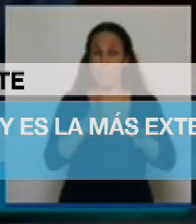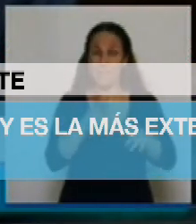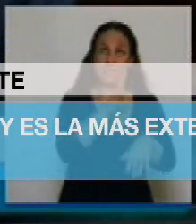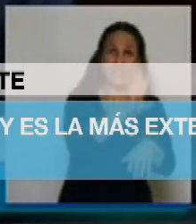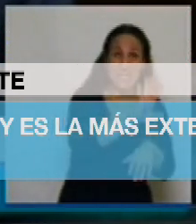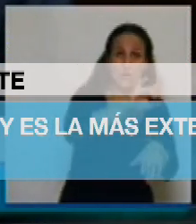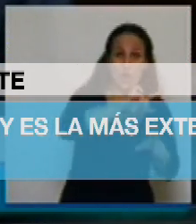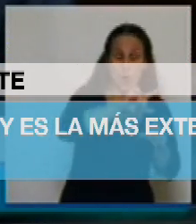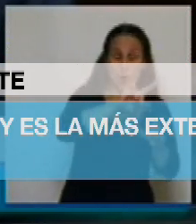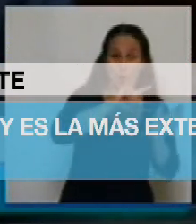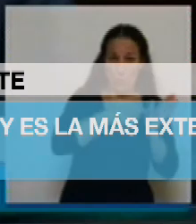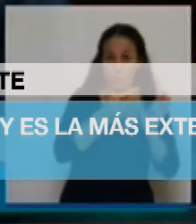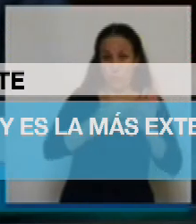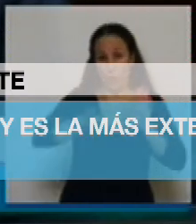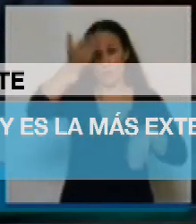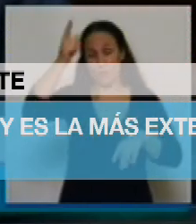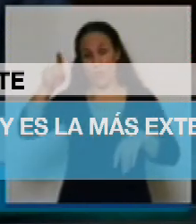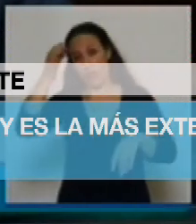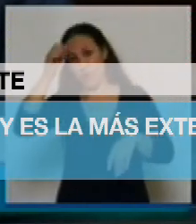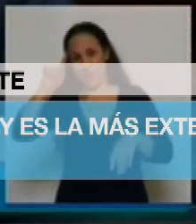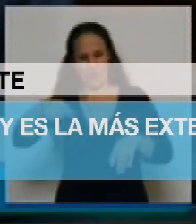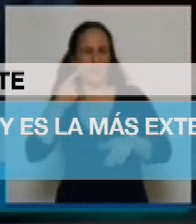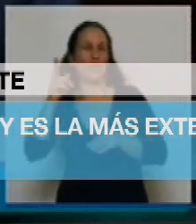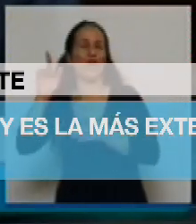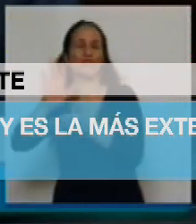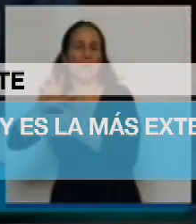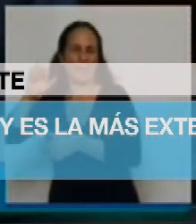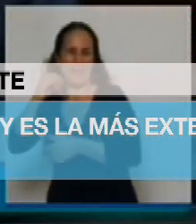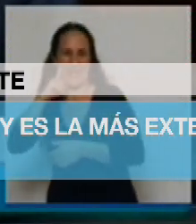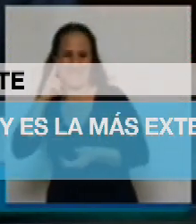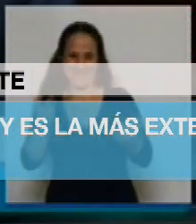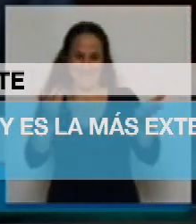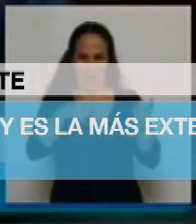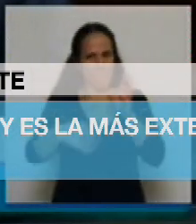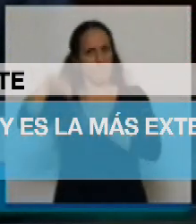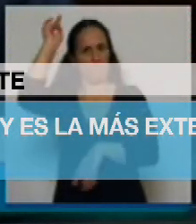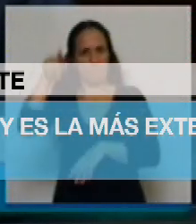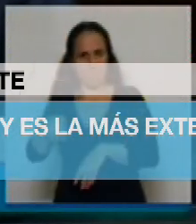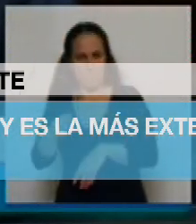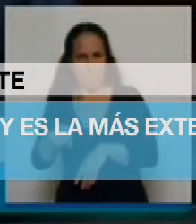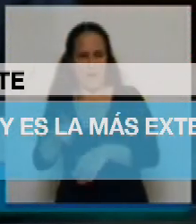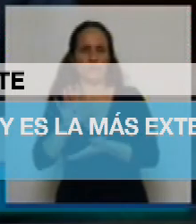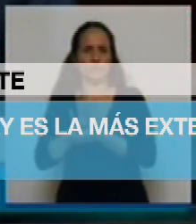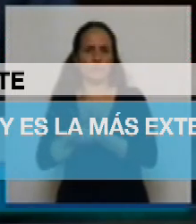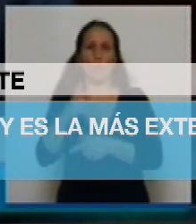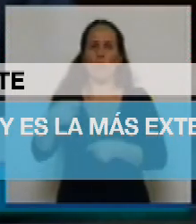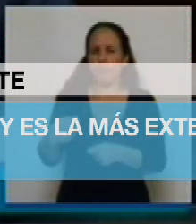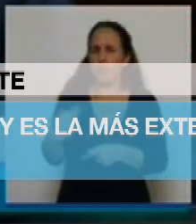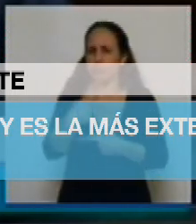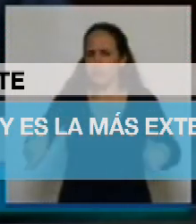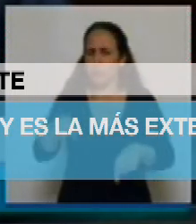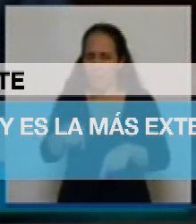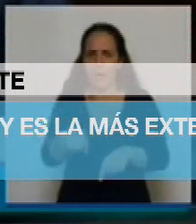5.0 a 12.1 del Producto Interno Bruto. Eso ha implicado una cobertura de carácter previsional que